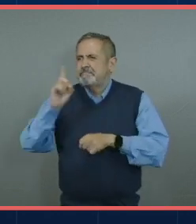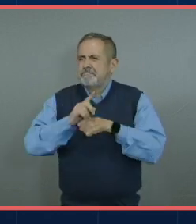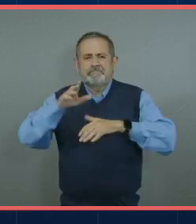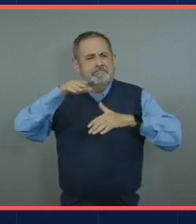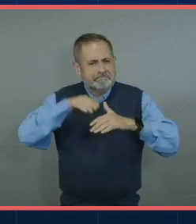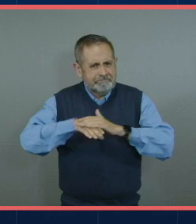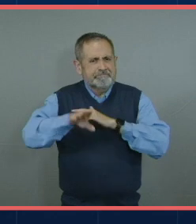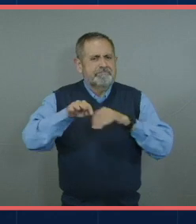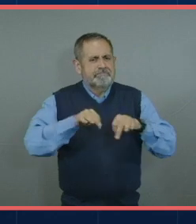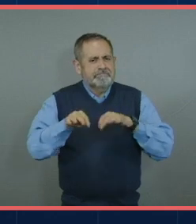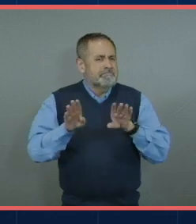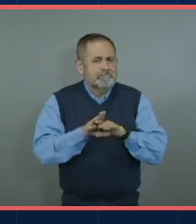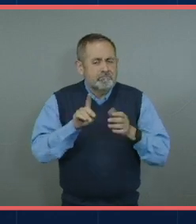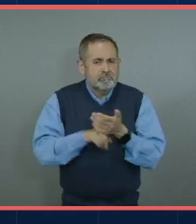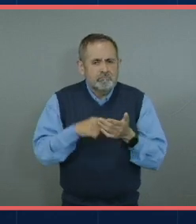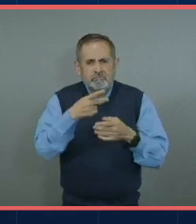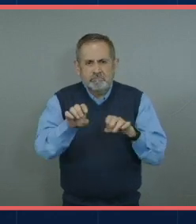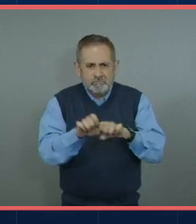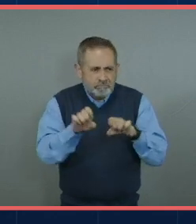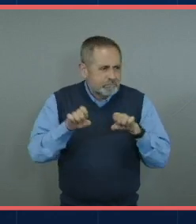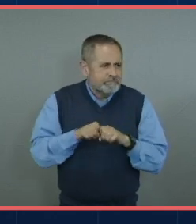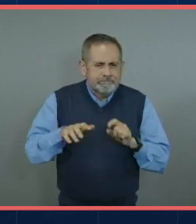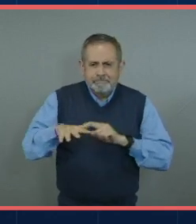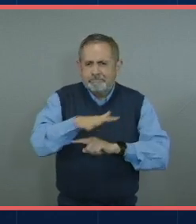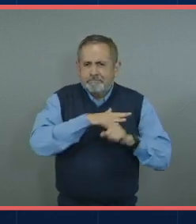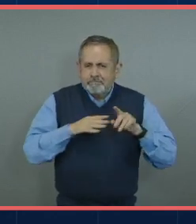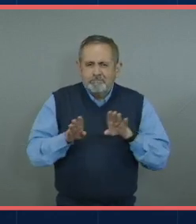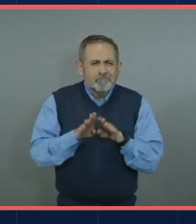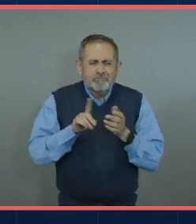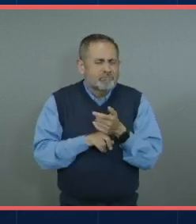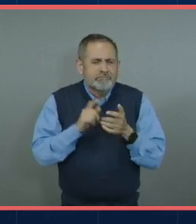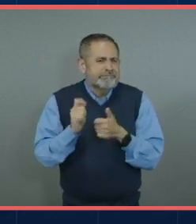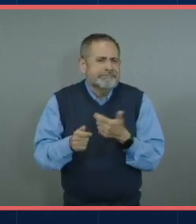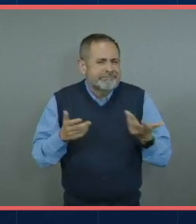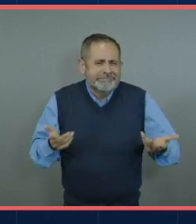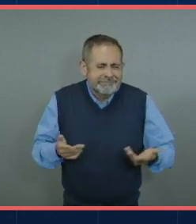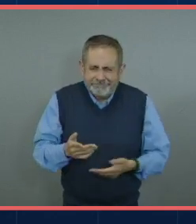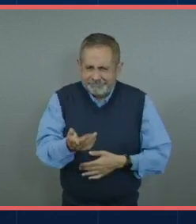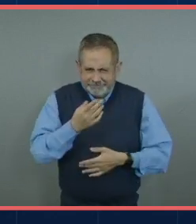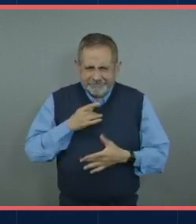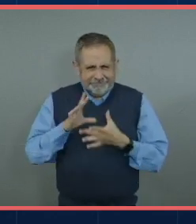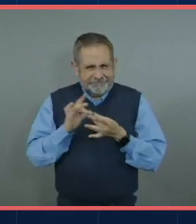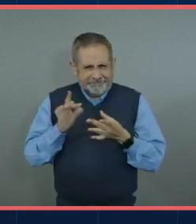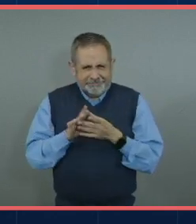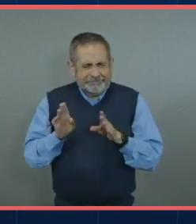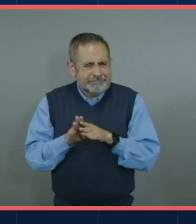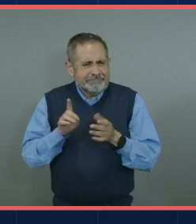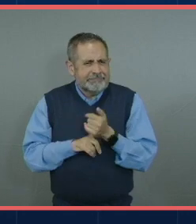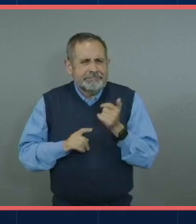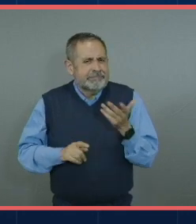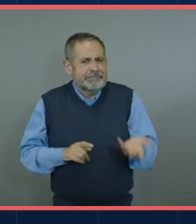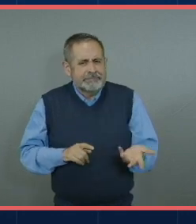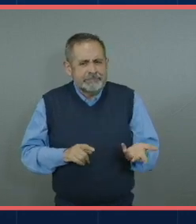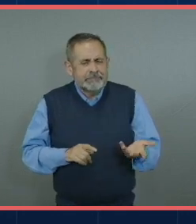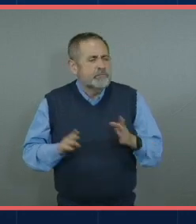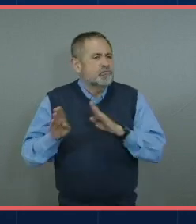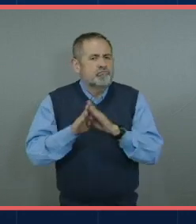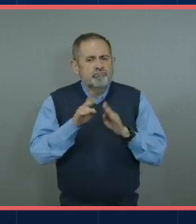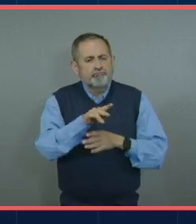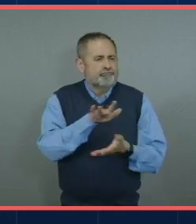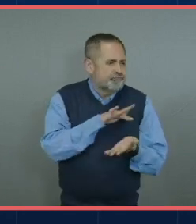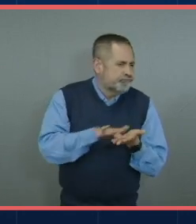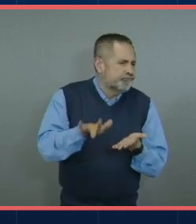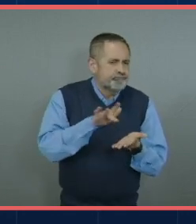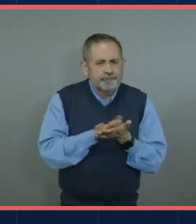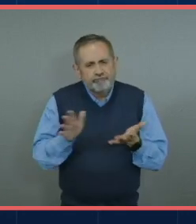cómo es tu equipo cómo es el ambiente compártenos pues un poco cómo te han impulsado